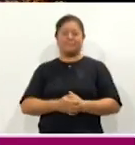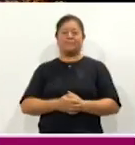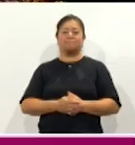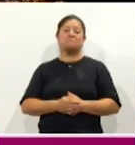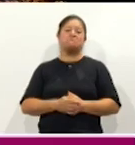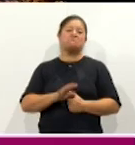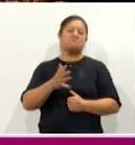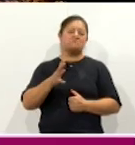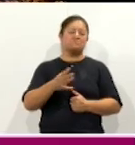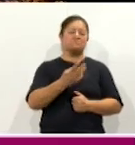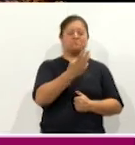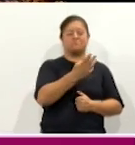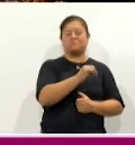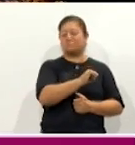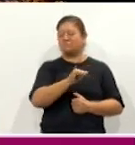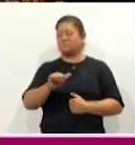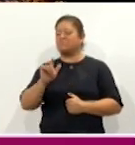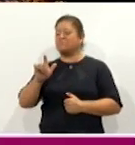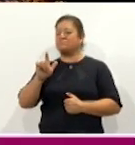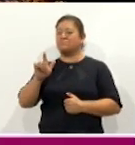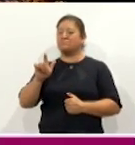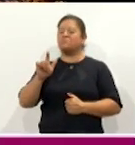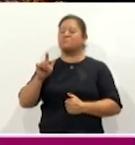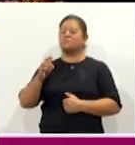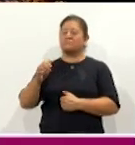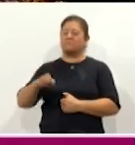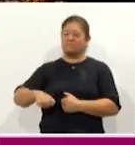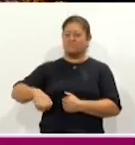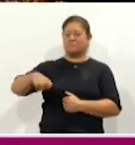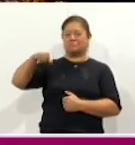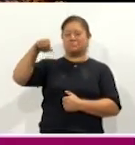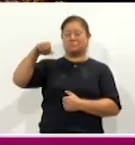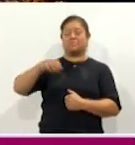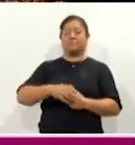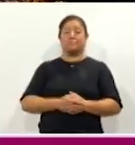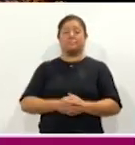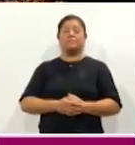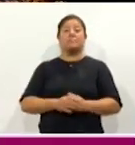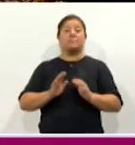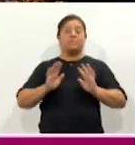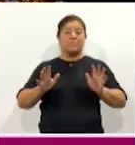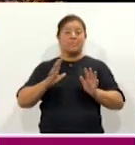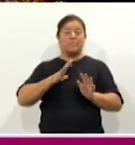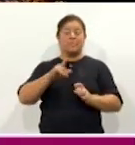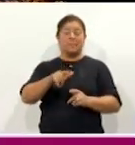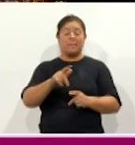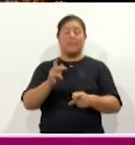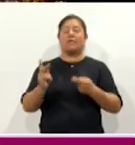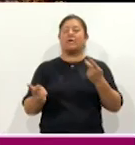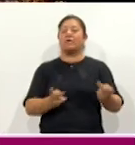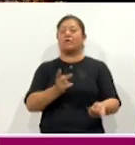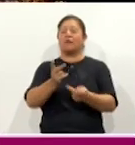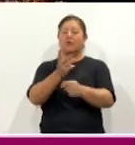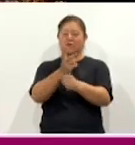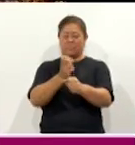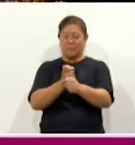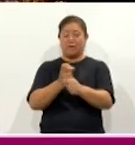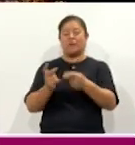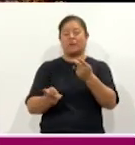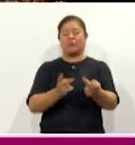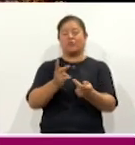rango de los 3 a los 17 años de edad, pues ya se encuentra abierta la convocatoria ¿Me escuchas? 2024.